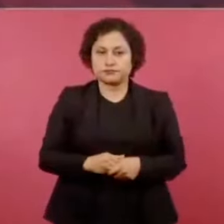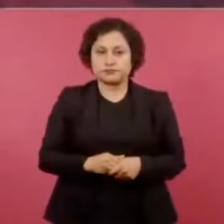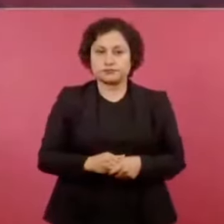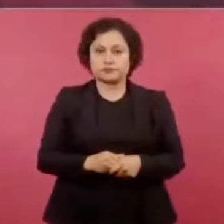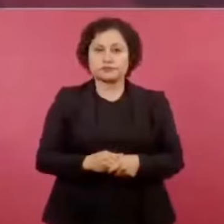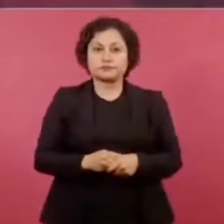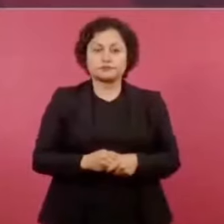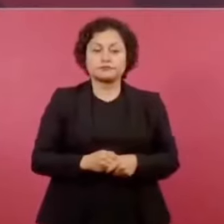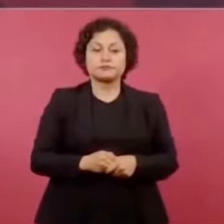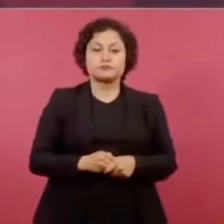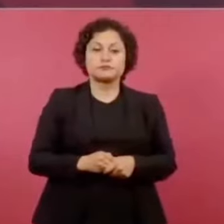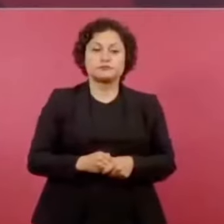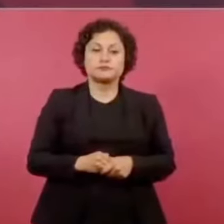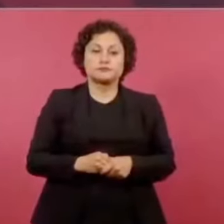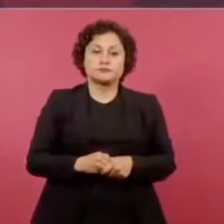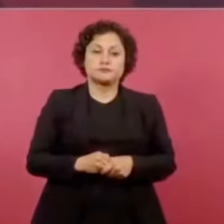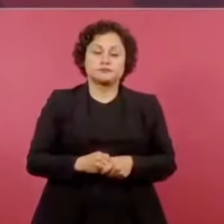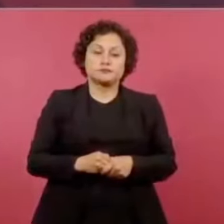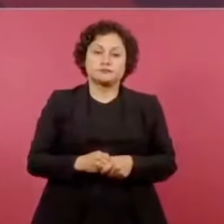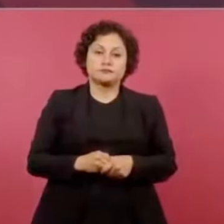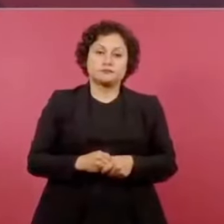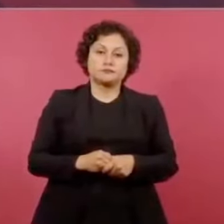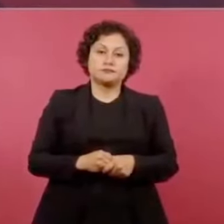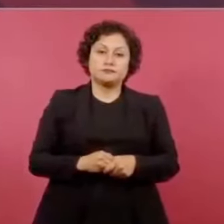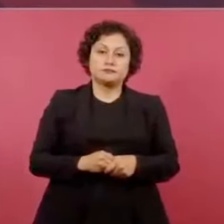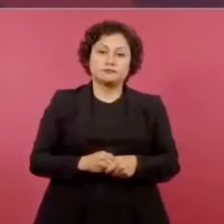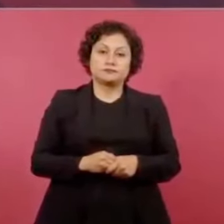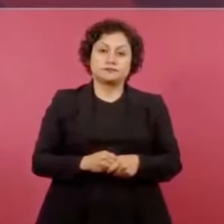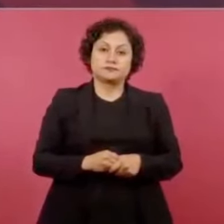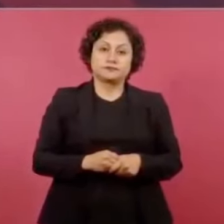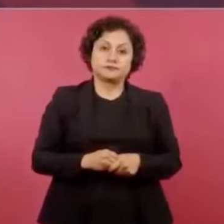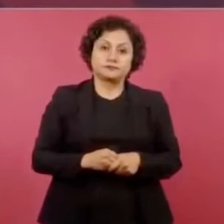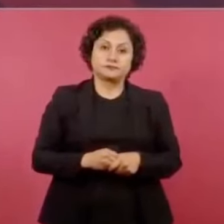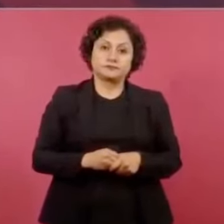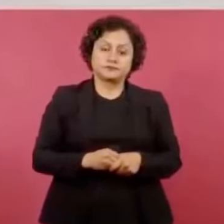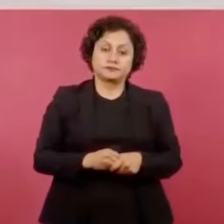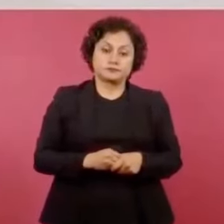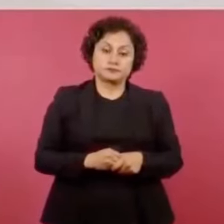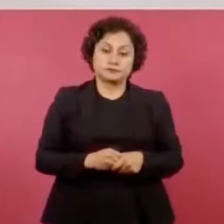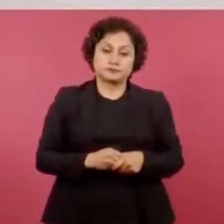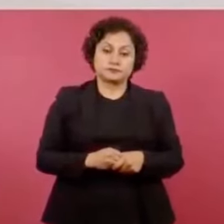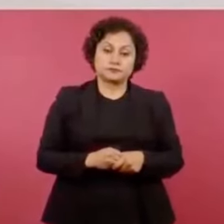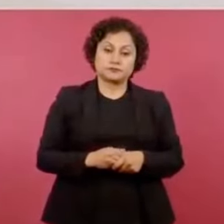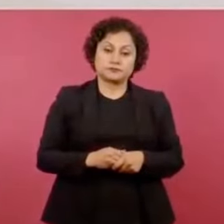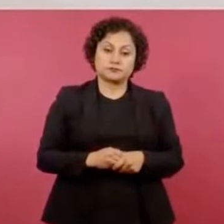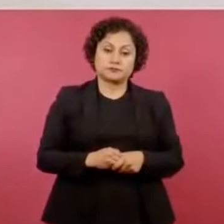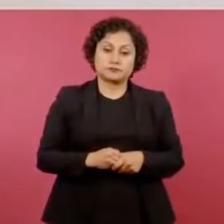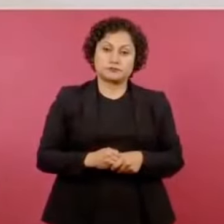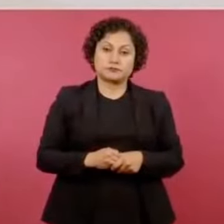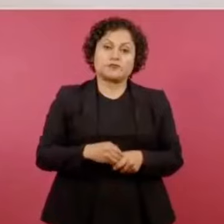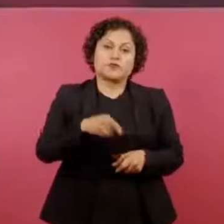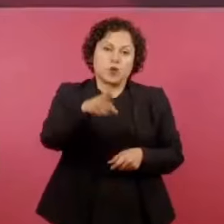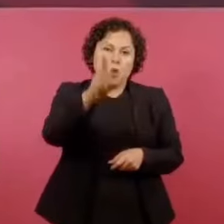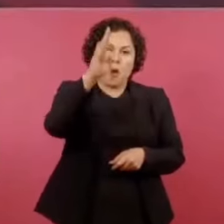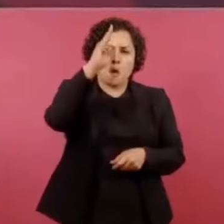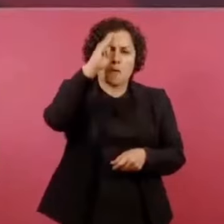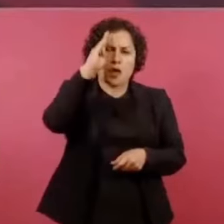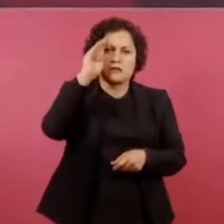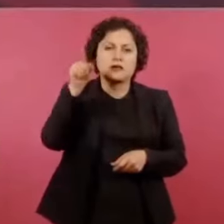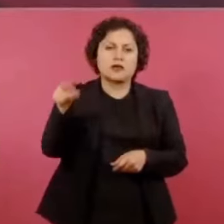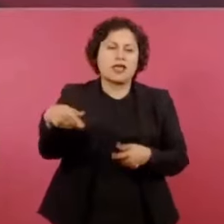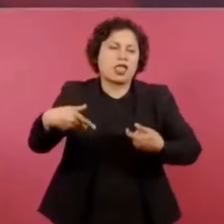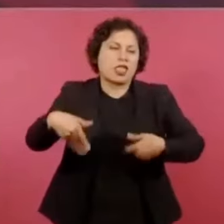no es una operación sencilla, es